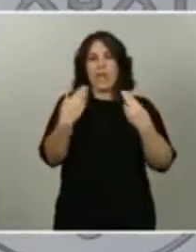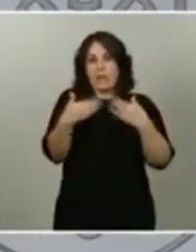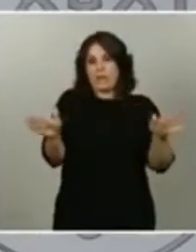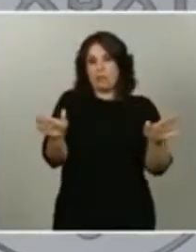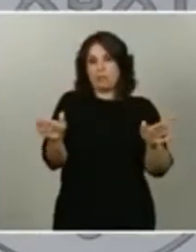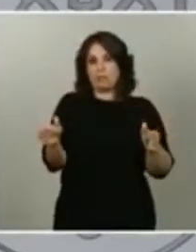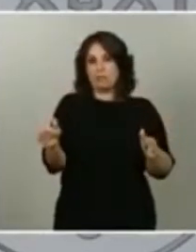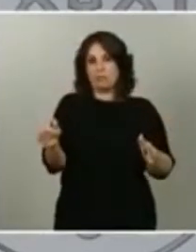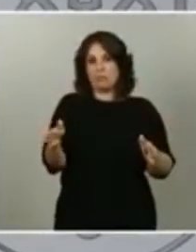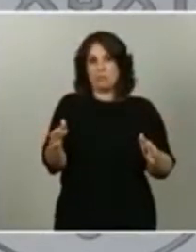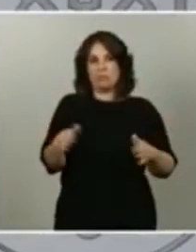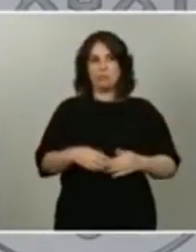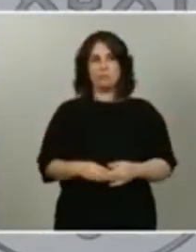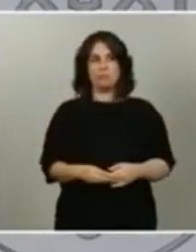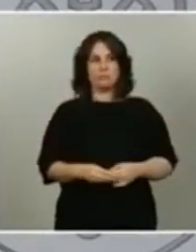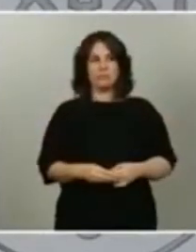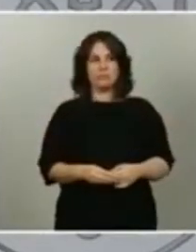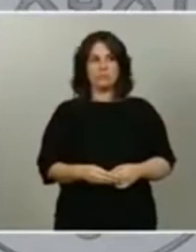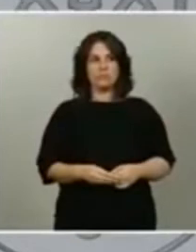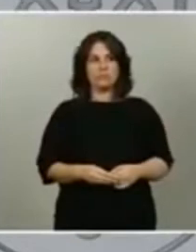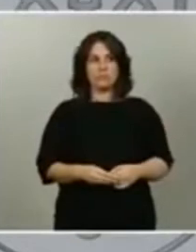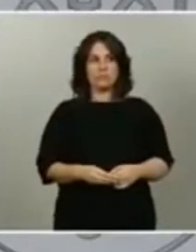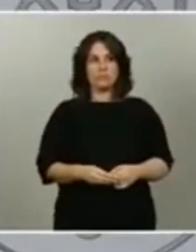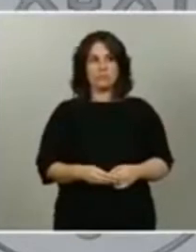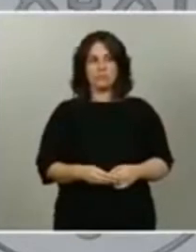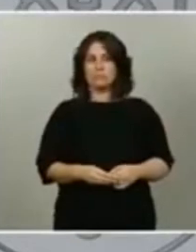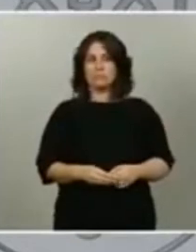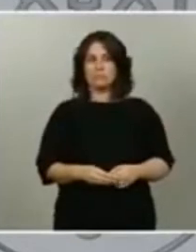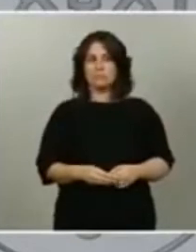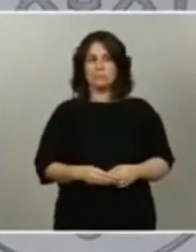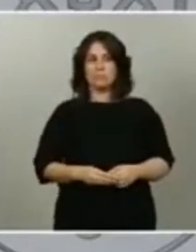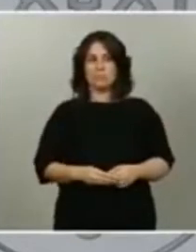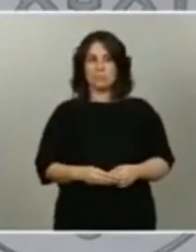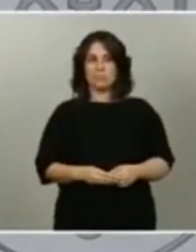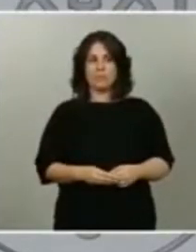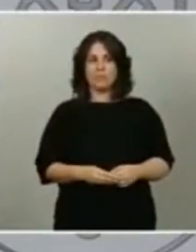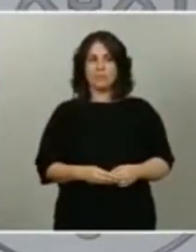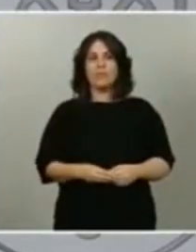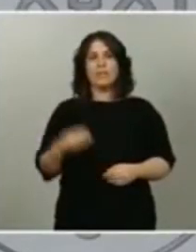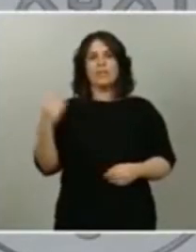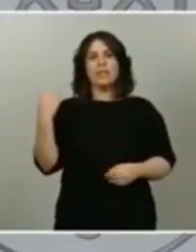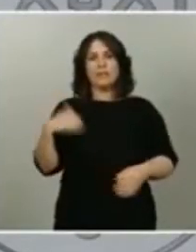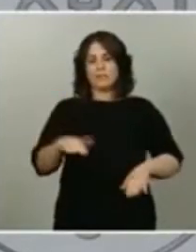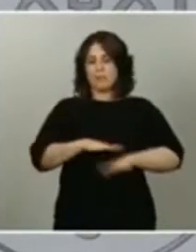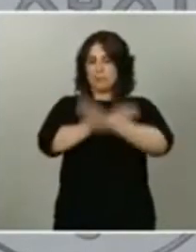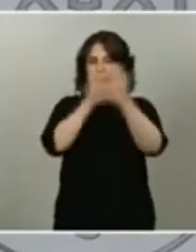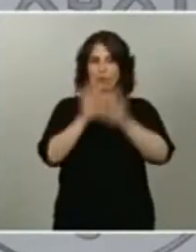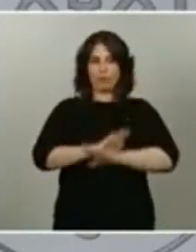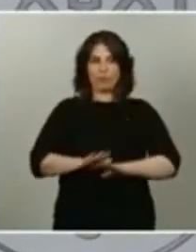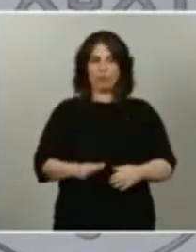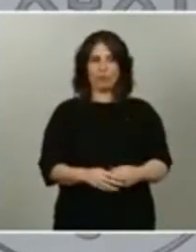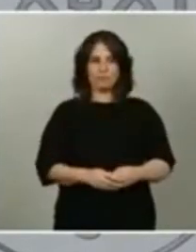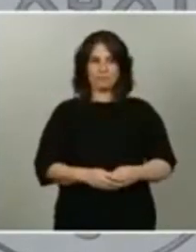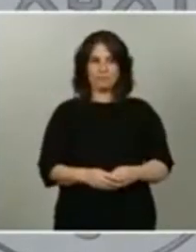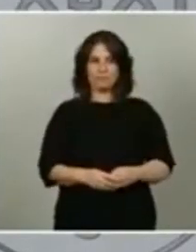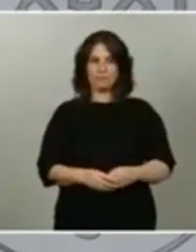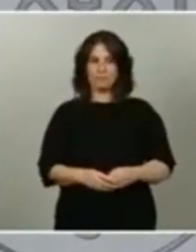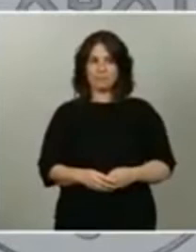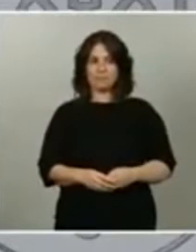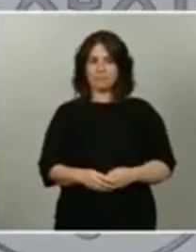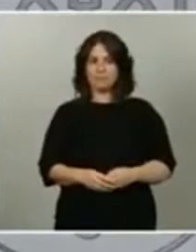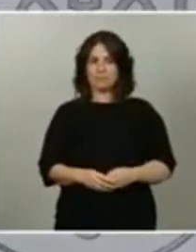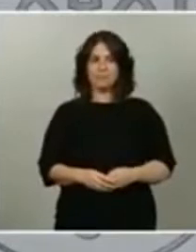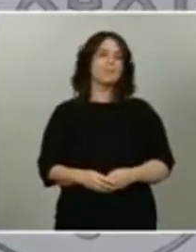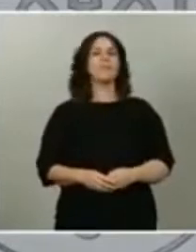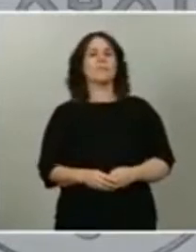Por tanto, en ese periodo estamos. Y, por último, no vamos a hacer valoraciones desde